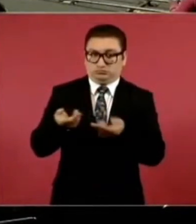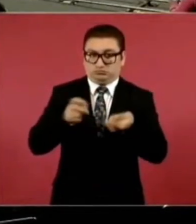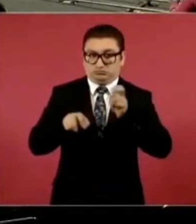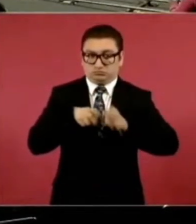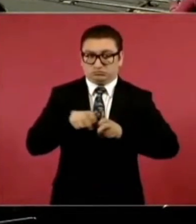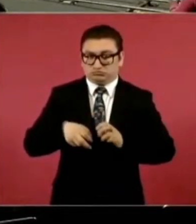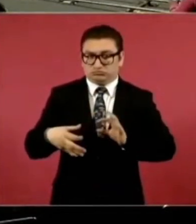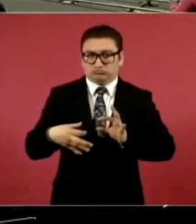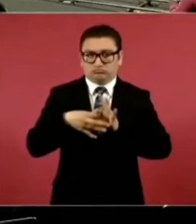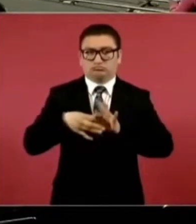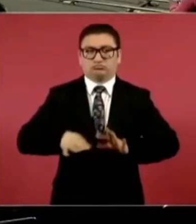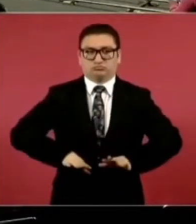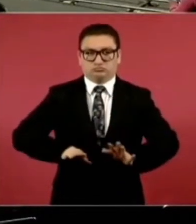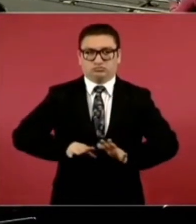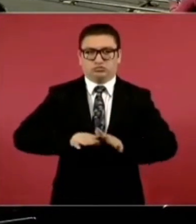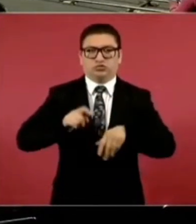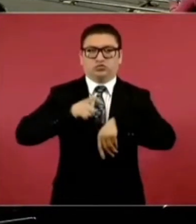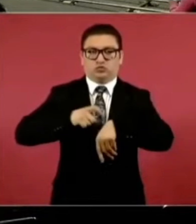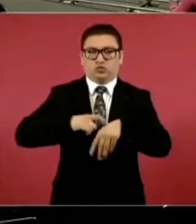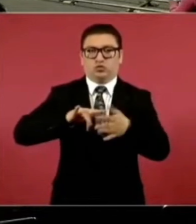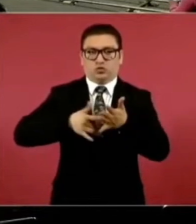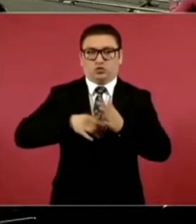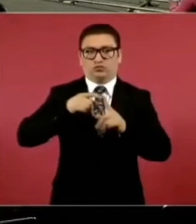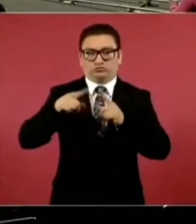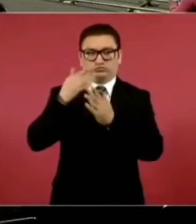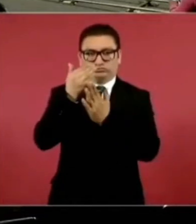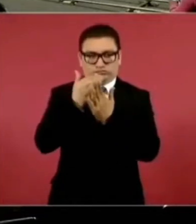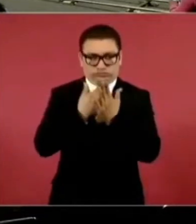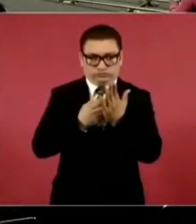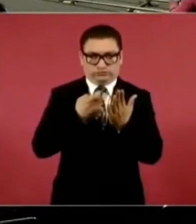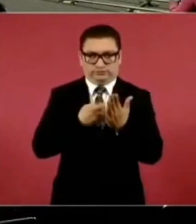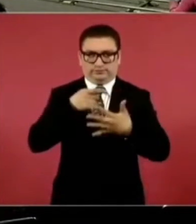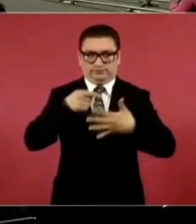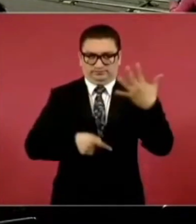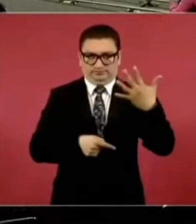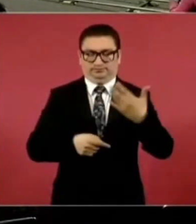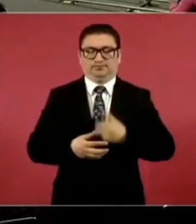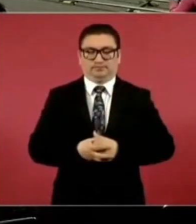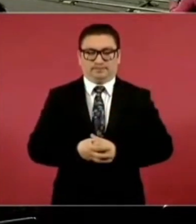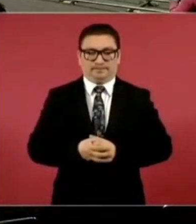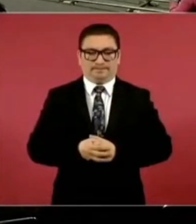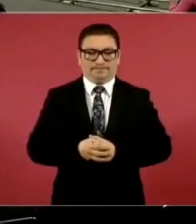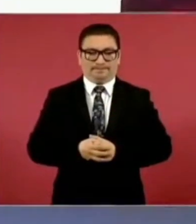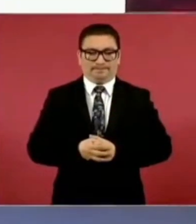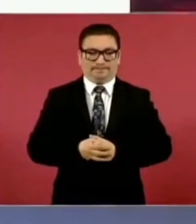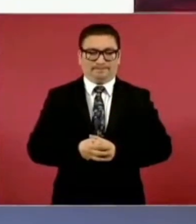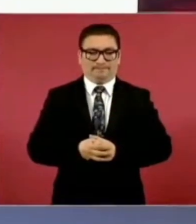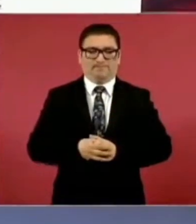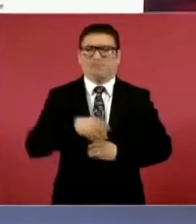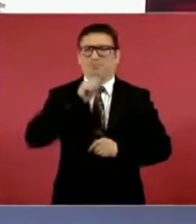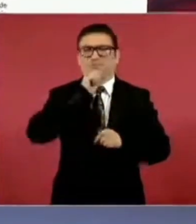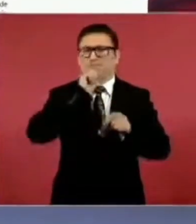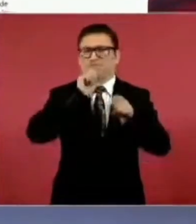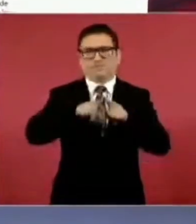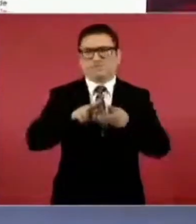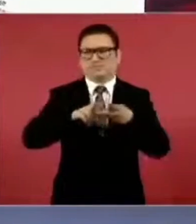ajuste a los itinerarios correspondientes son las mismas vías